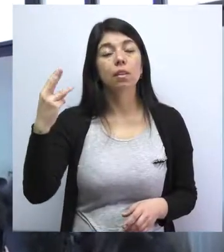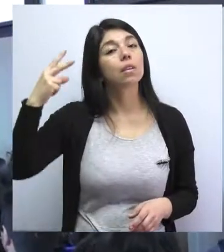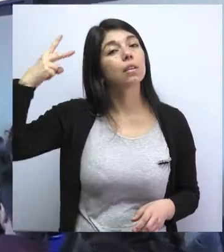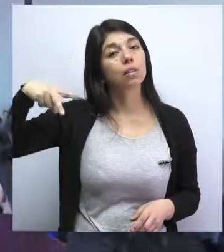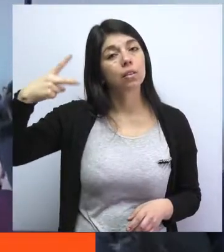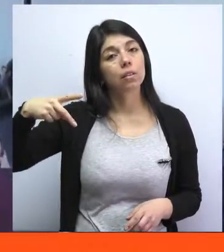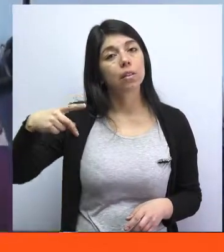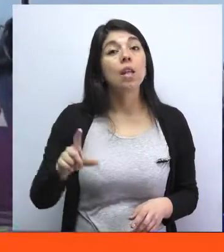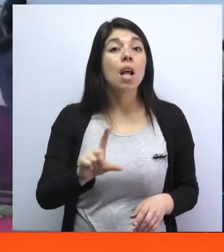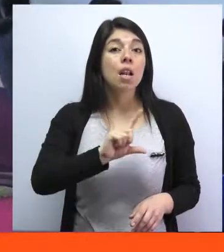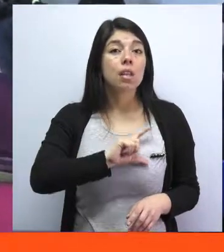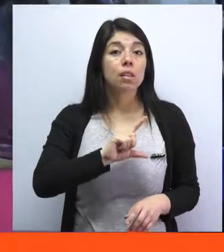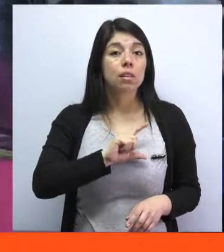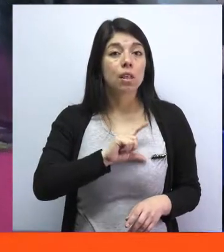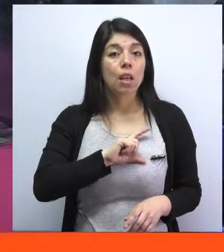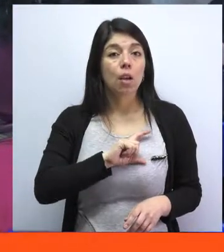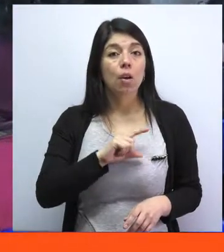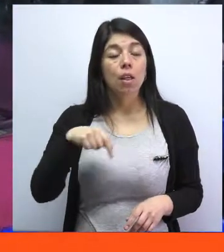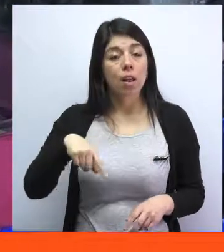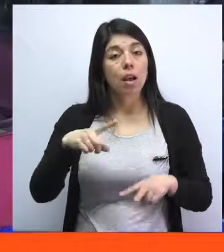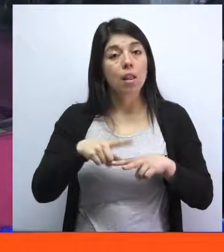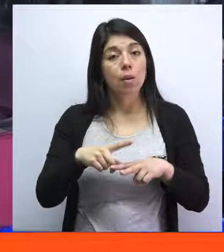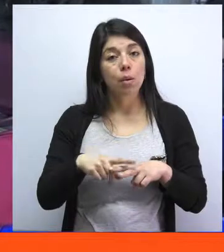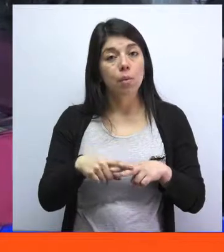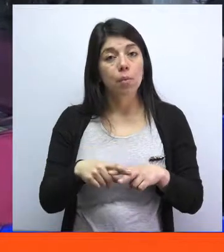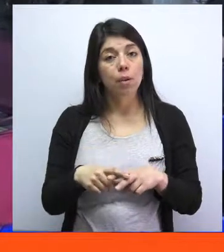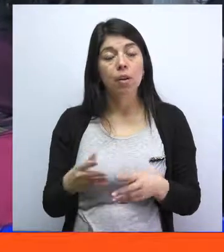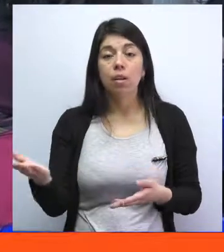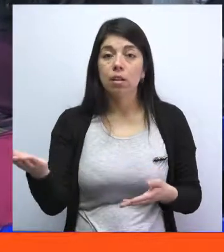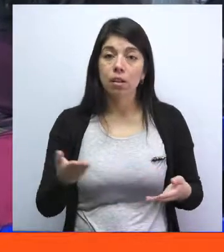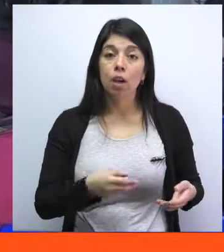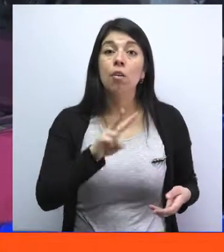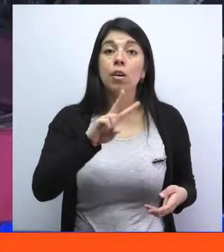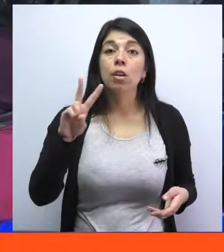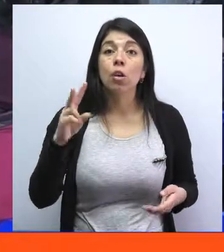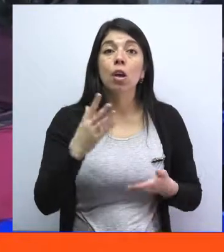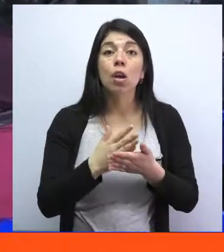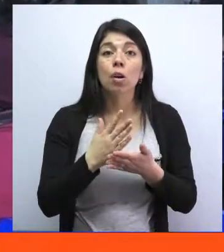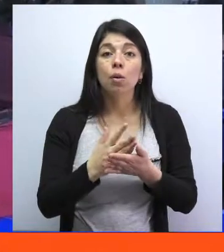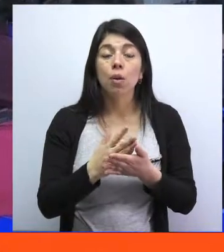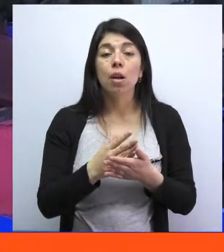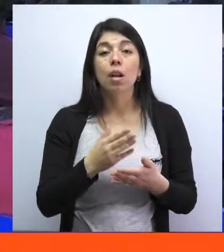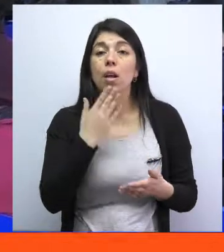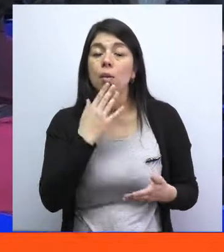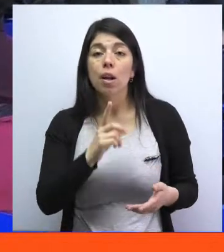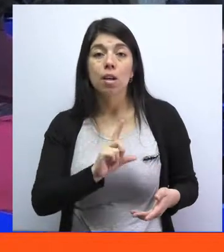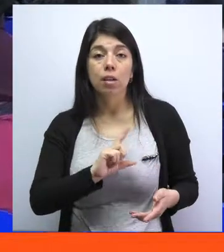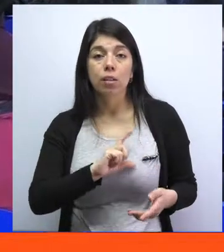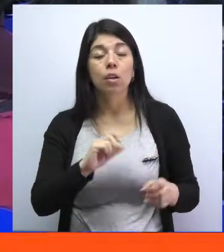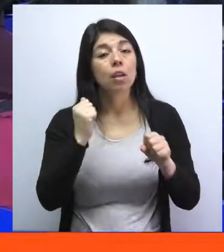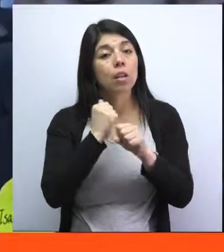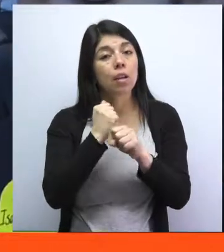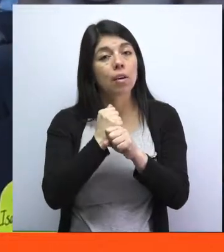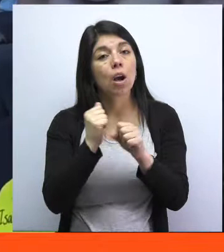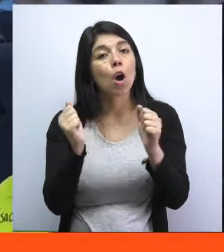Hasta el Liceo Pedro del Río Sañartu de Hualpén llegaron 22 escuelas, liceos y colegios que trabajan de la